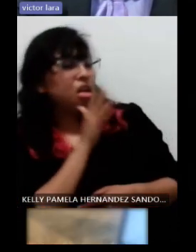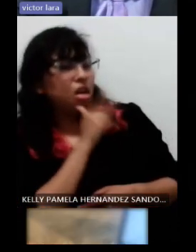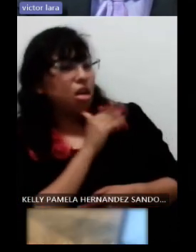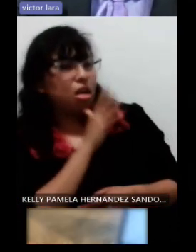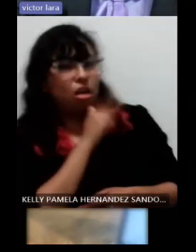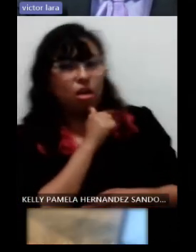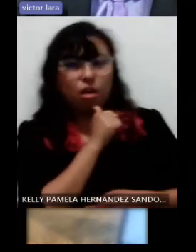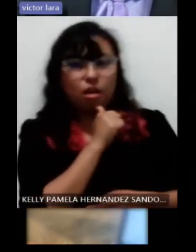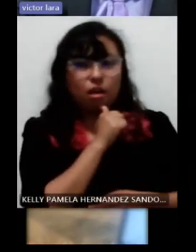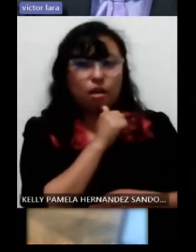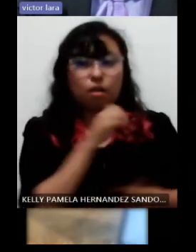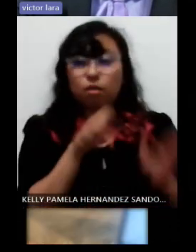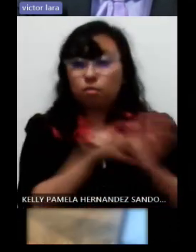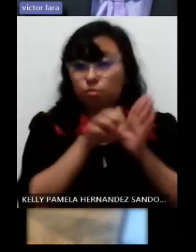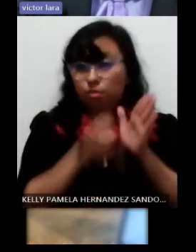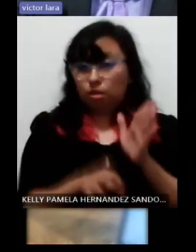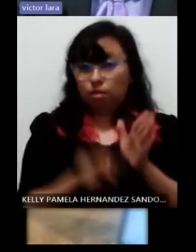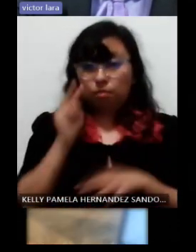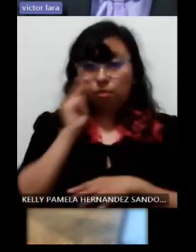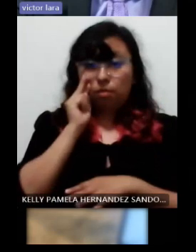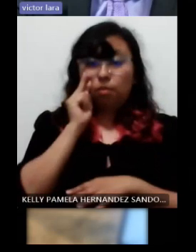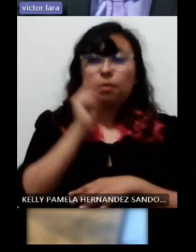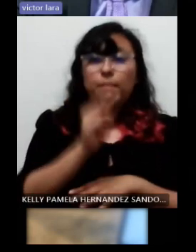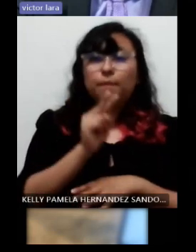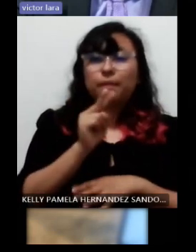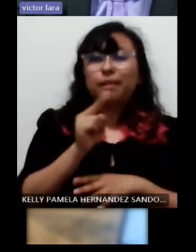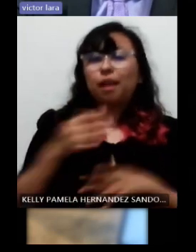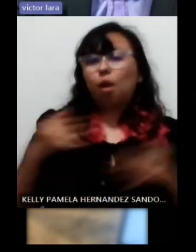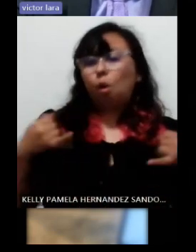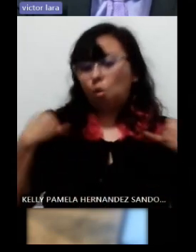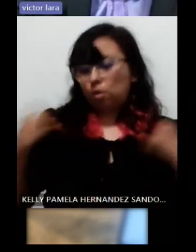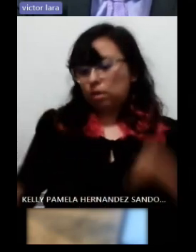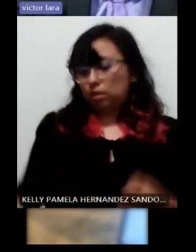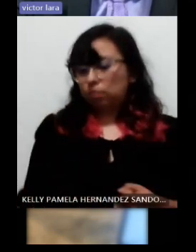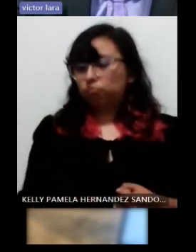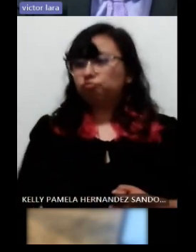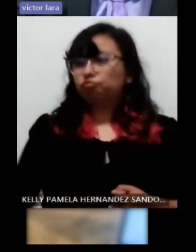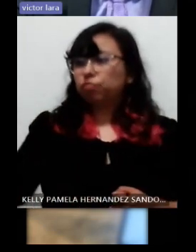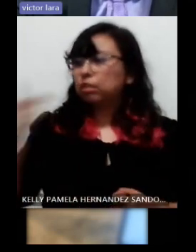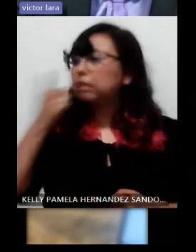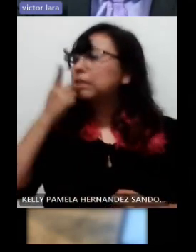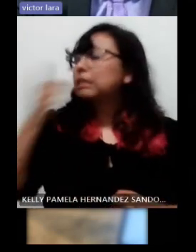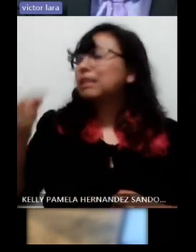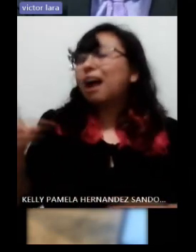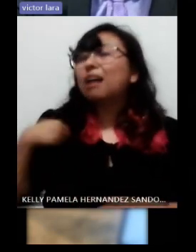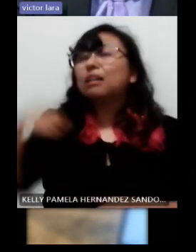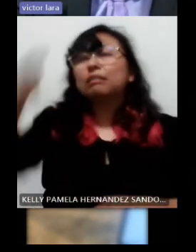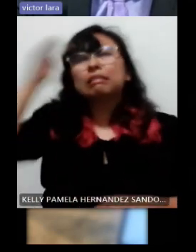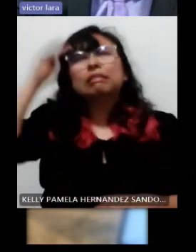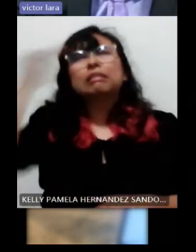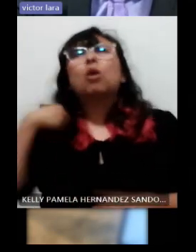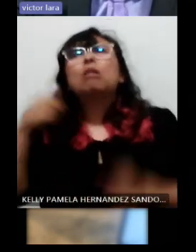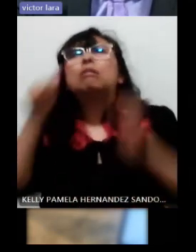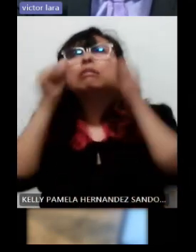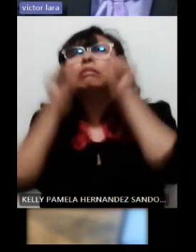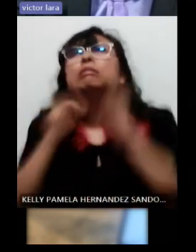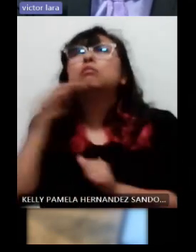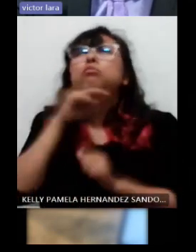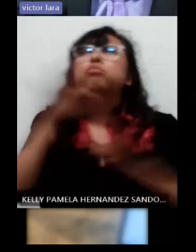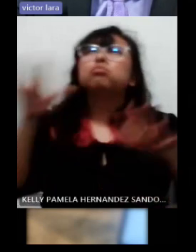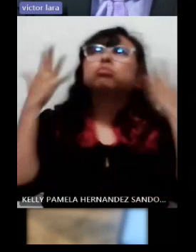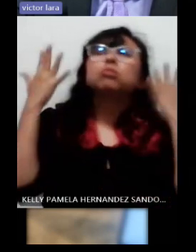de síndrome de Usher desde edades tempranas piensan que se van a quedar ciegos inmediatamente o incluso